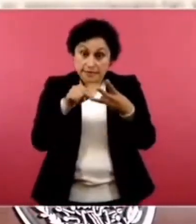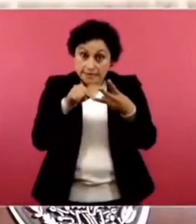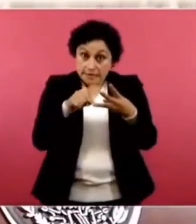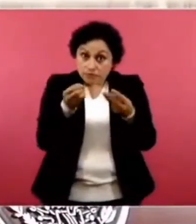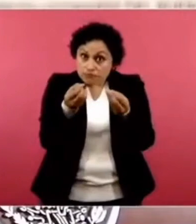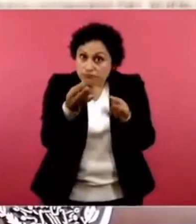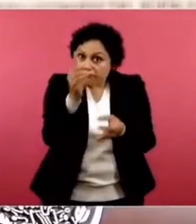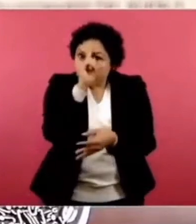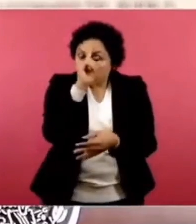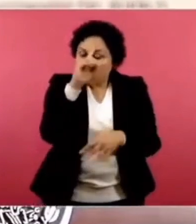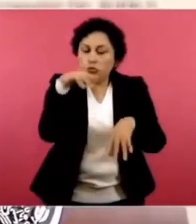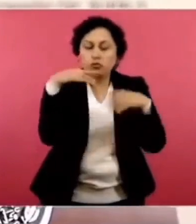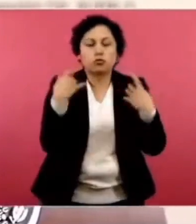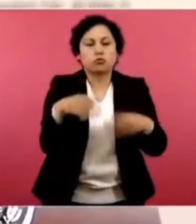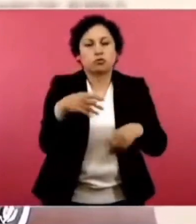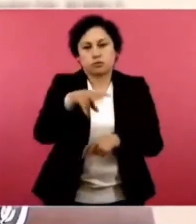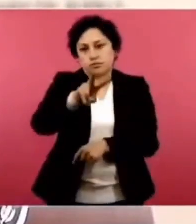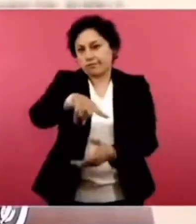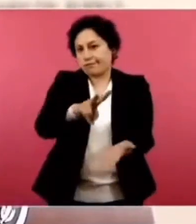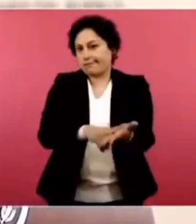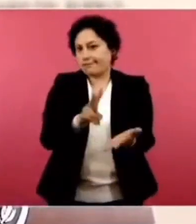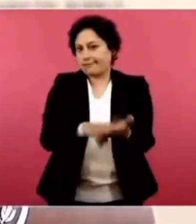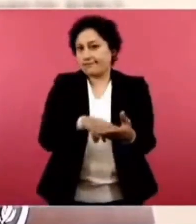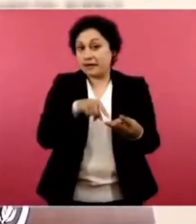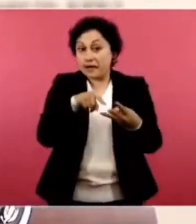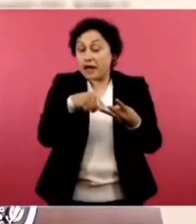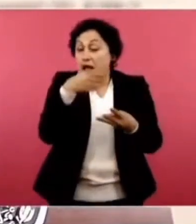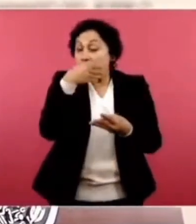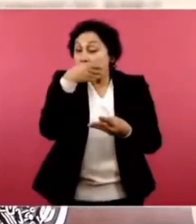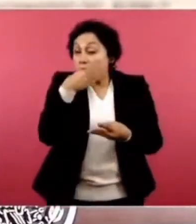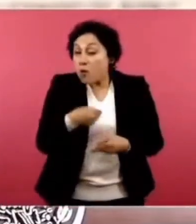mucho. Es un gran escritor